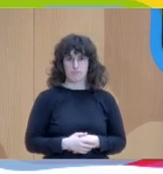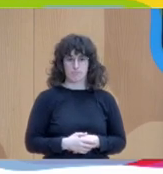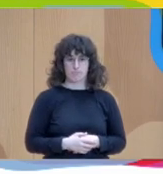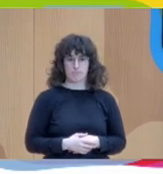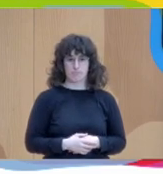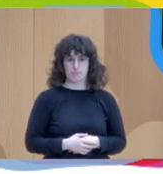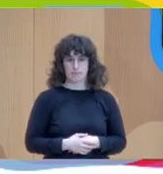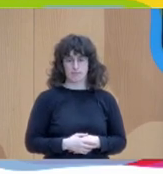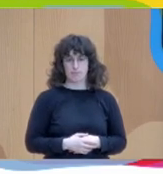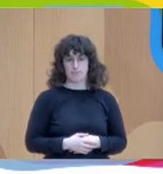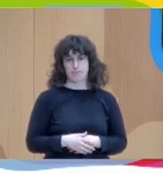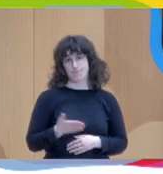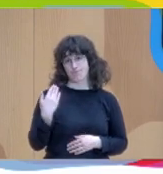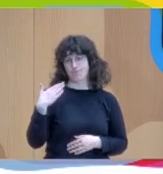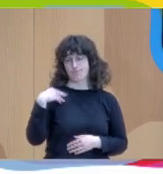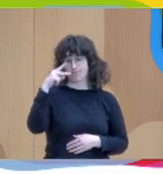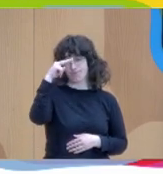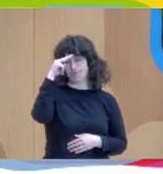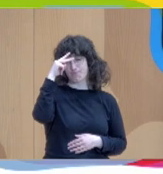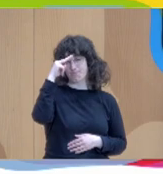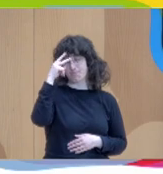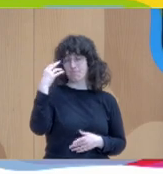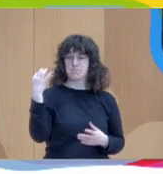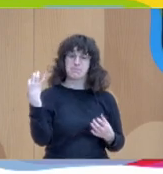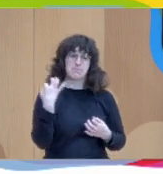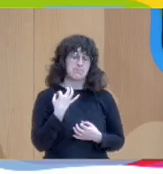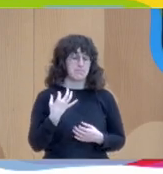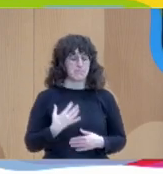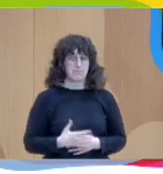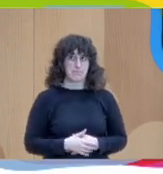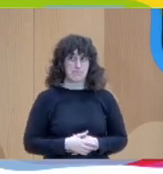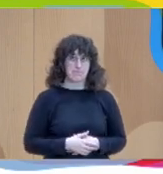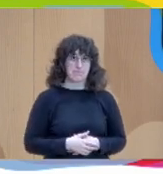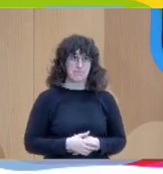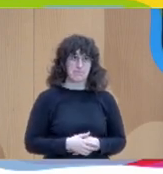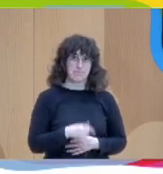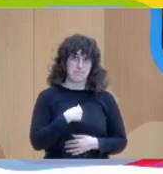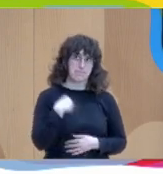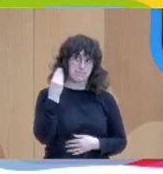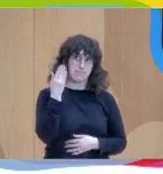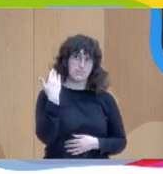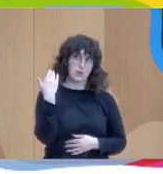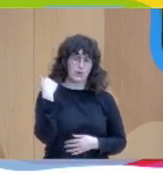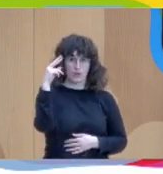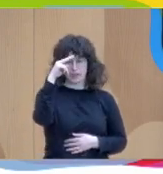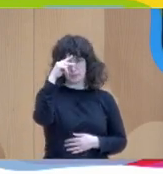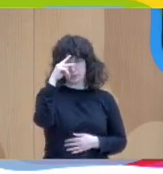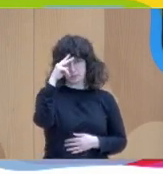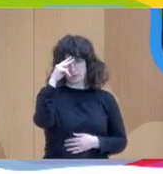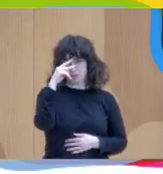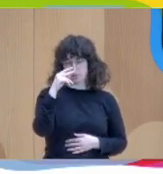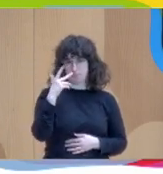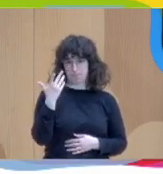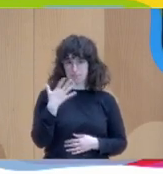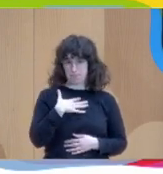Me preocupaba antes yo creo que me preocupaba antes el que aumentáramos